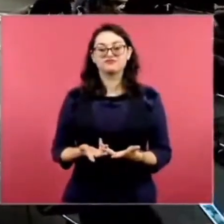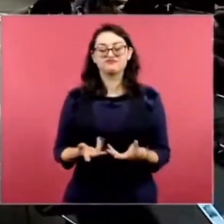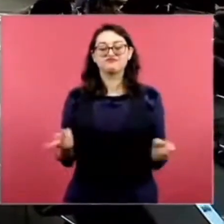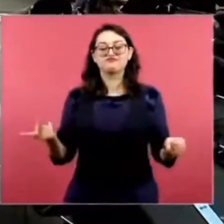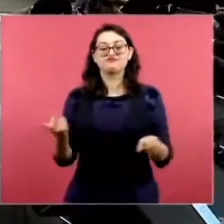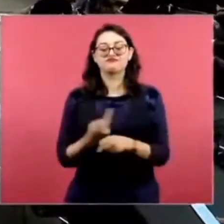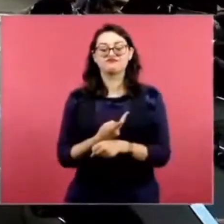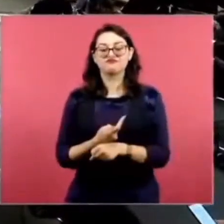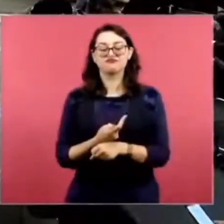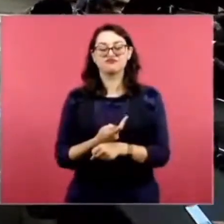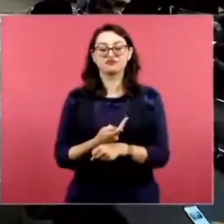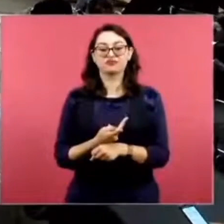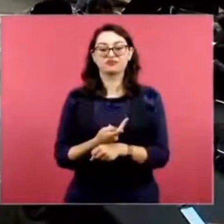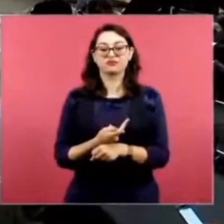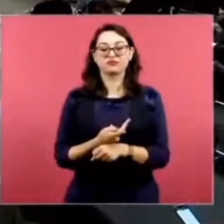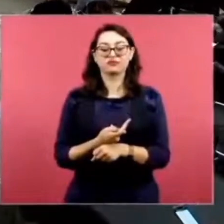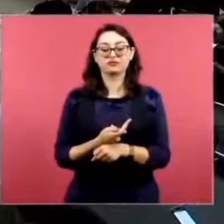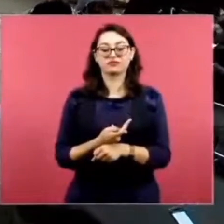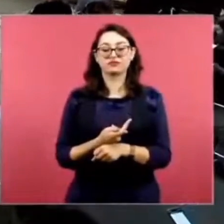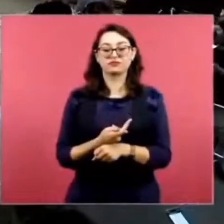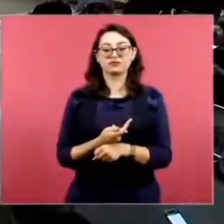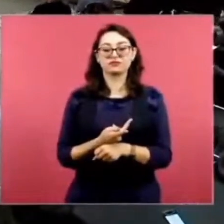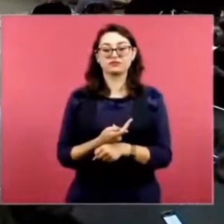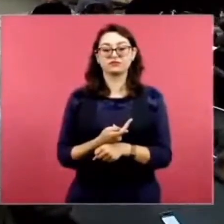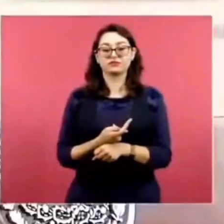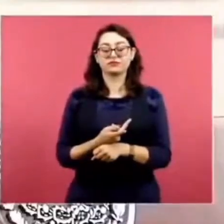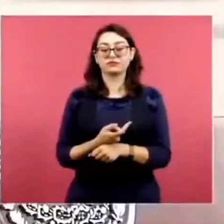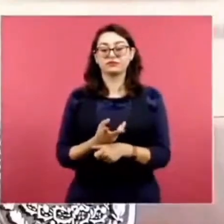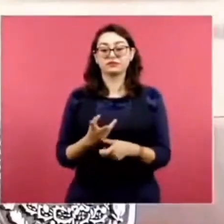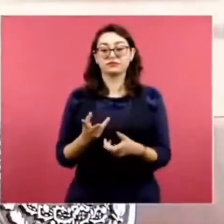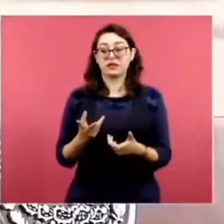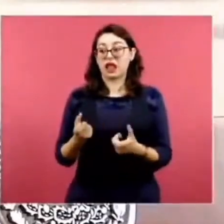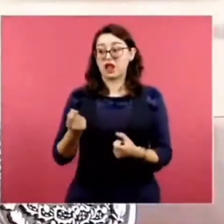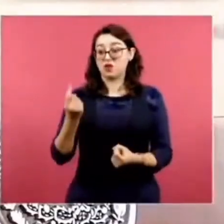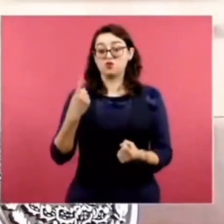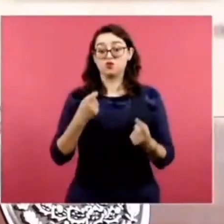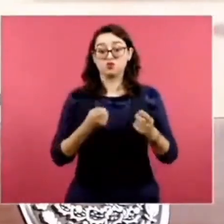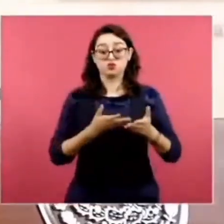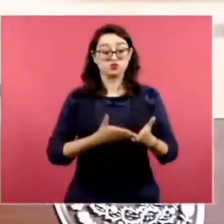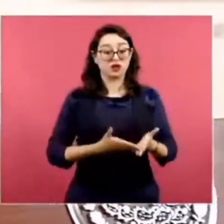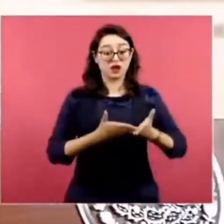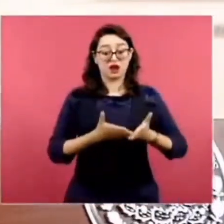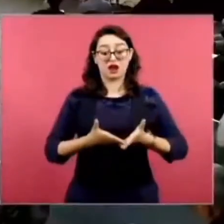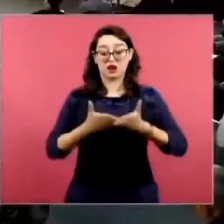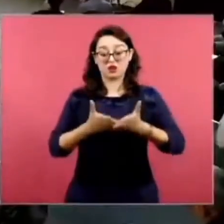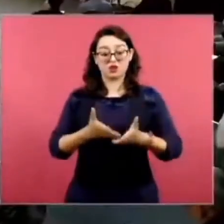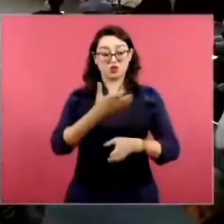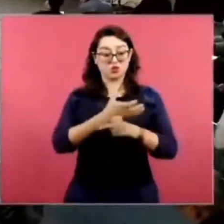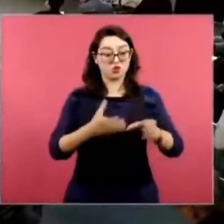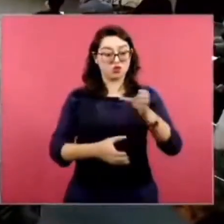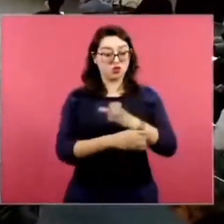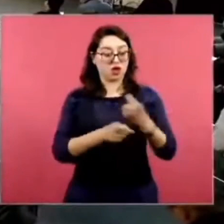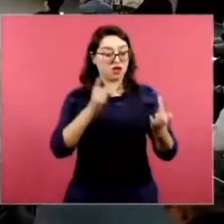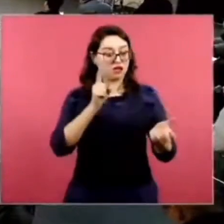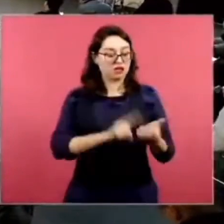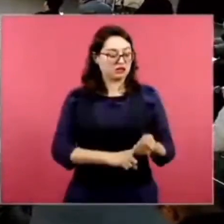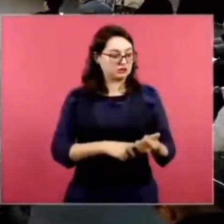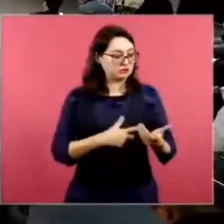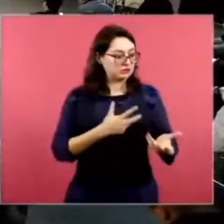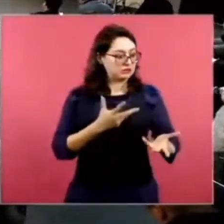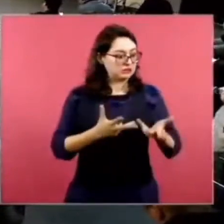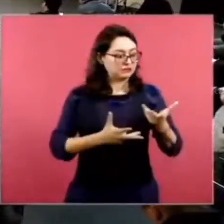haciendo una especie de subasta donde se vende y